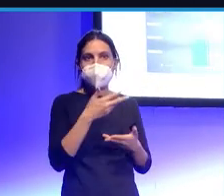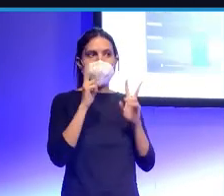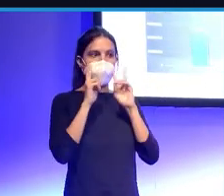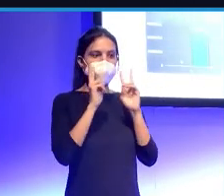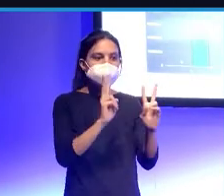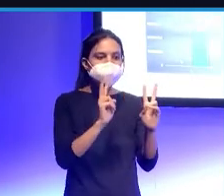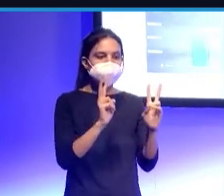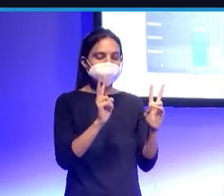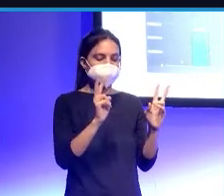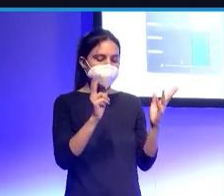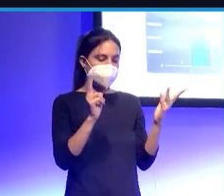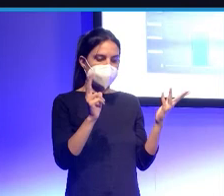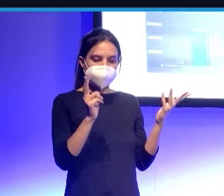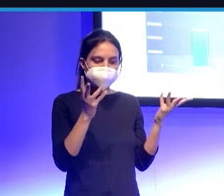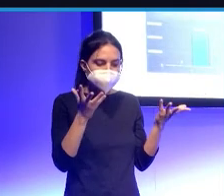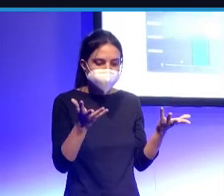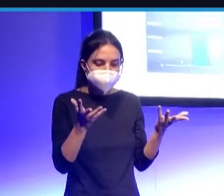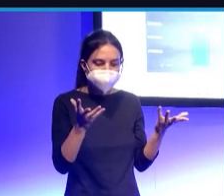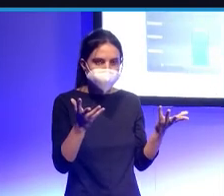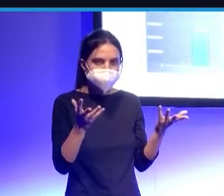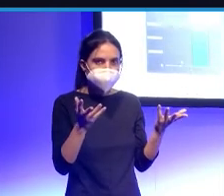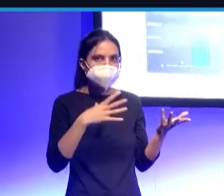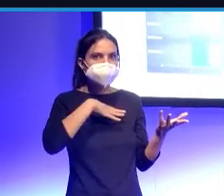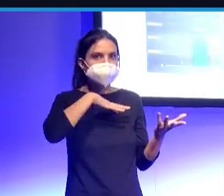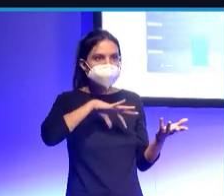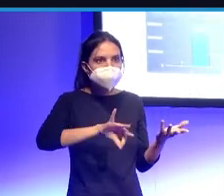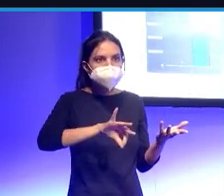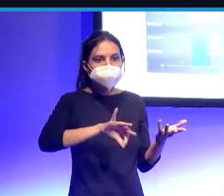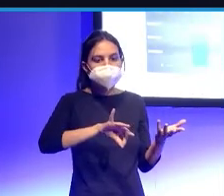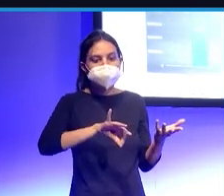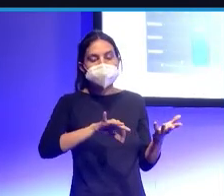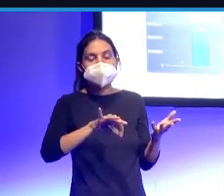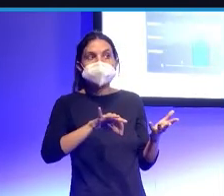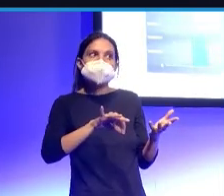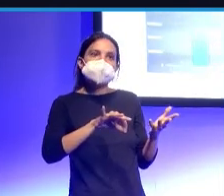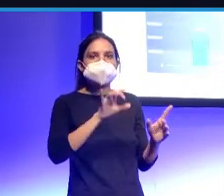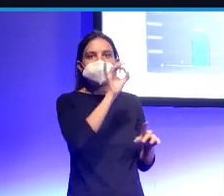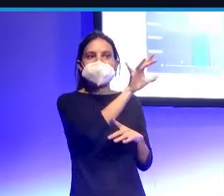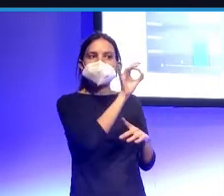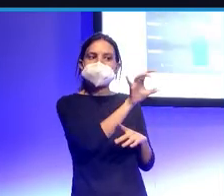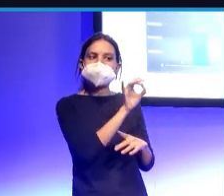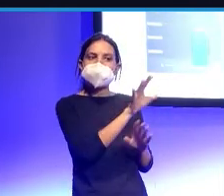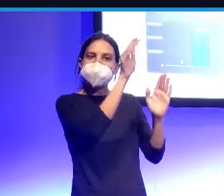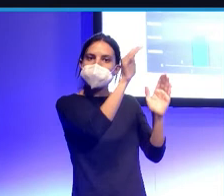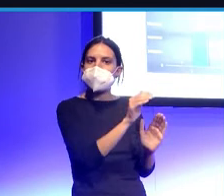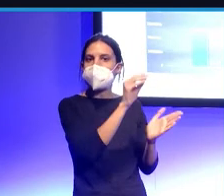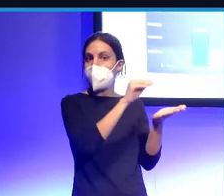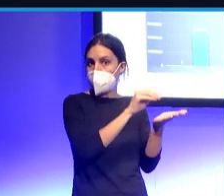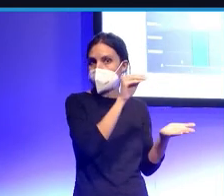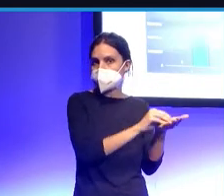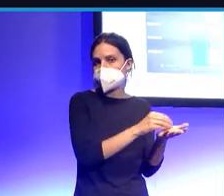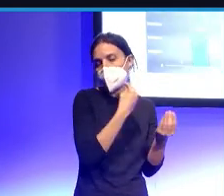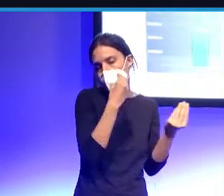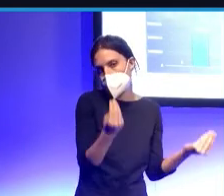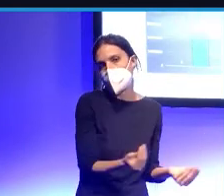el insight de que de que probablemente sea mejor tirar menos o no tirar menos, pero al menos tirar con más